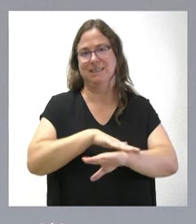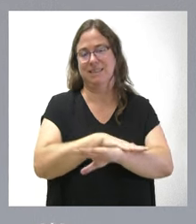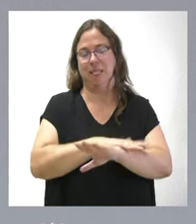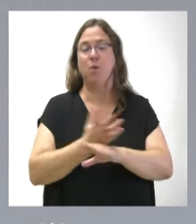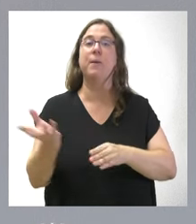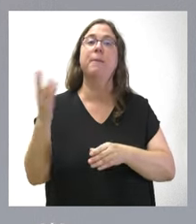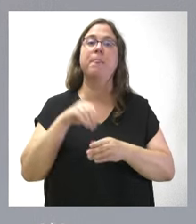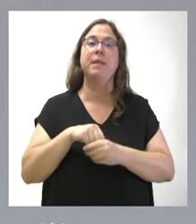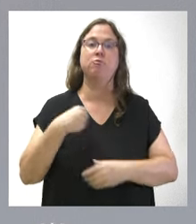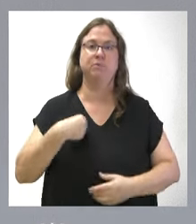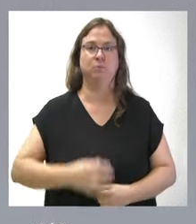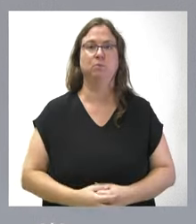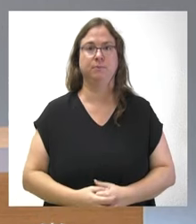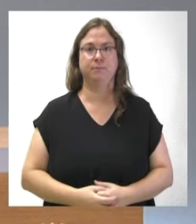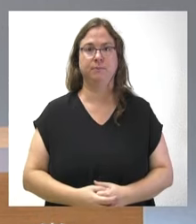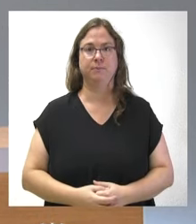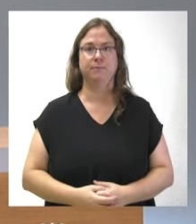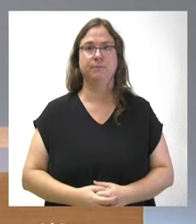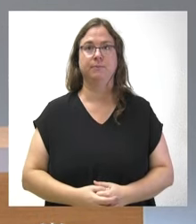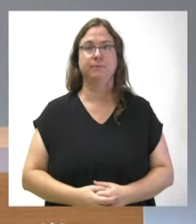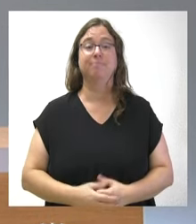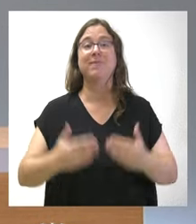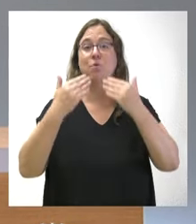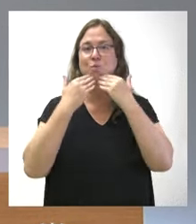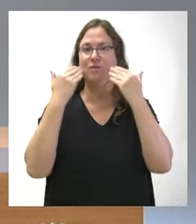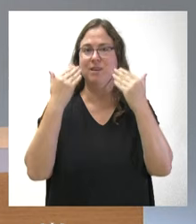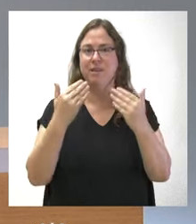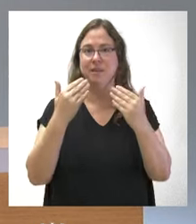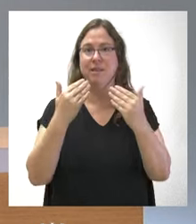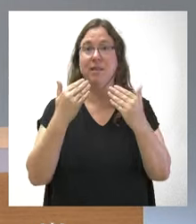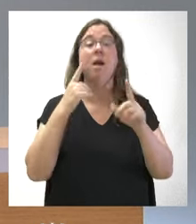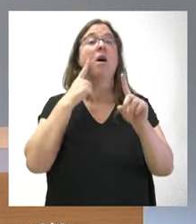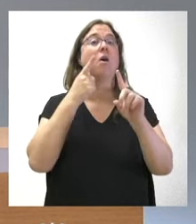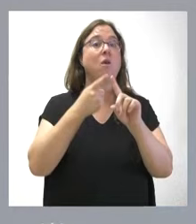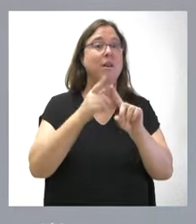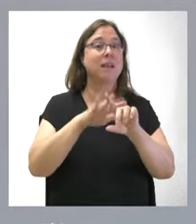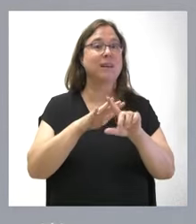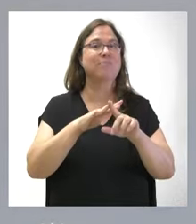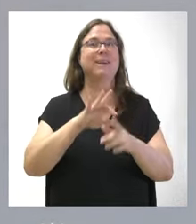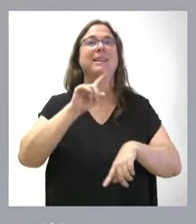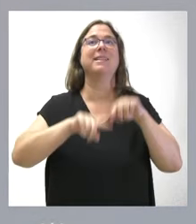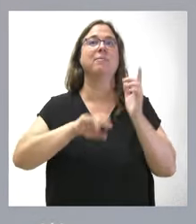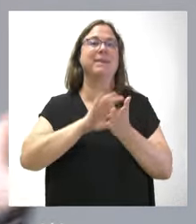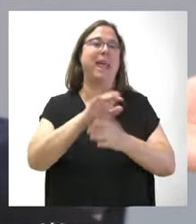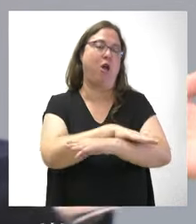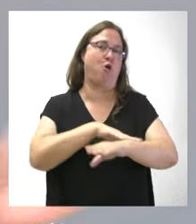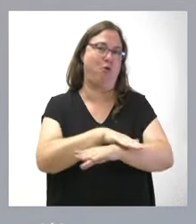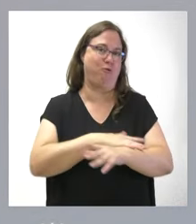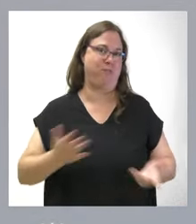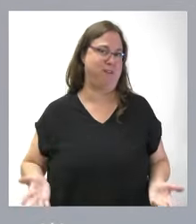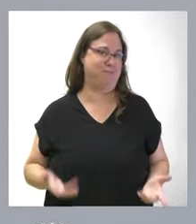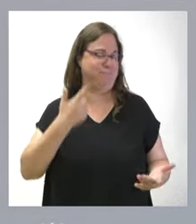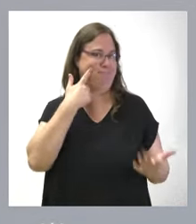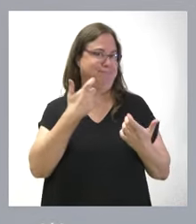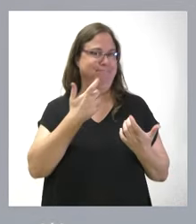de Europa. Pues muchas gracias. También los objetivos y el servicio de quien se actúa definan los gobiernos. Hemos visto